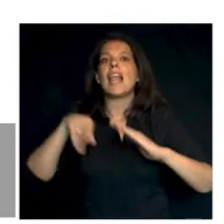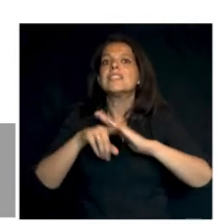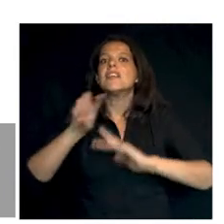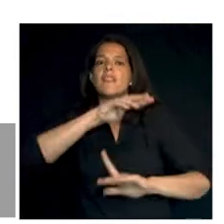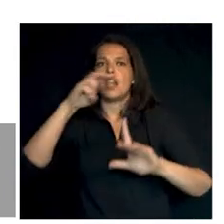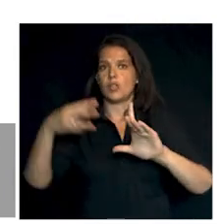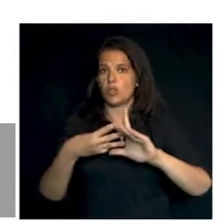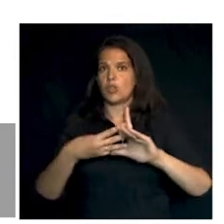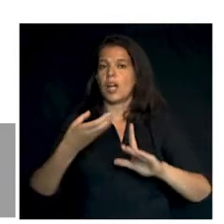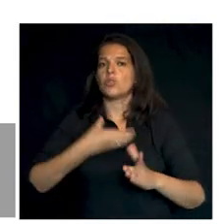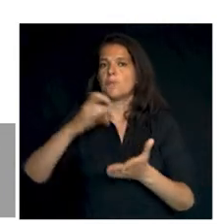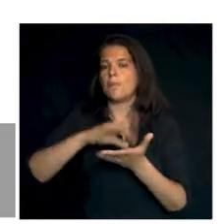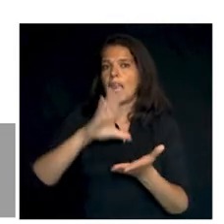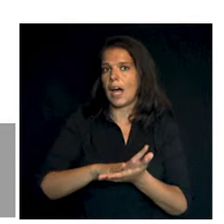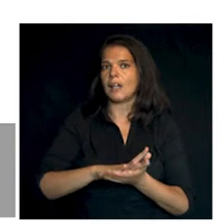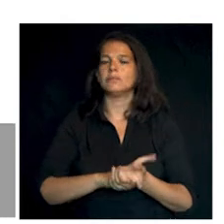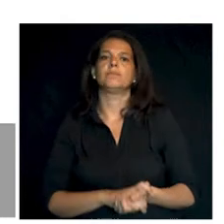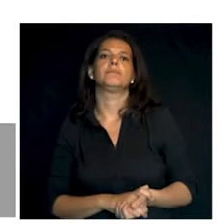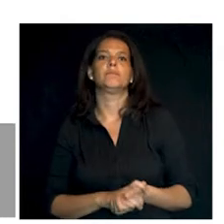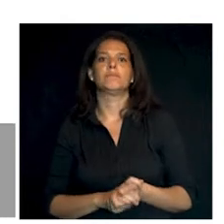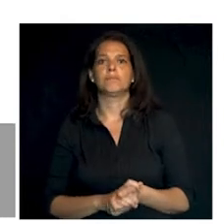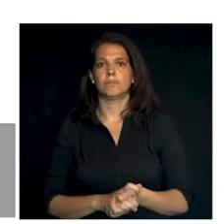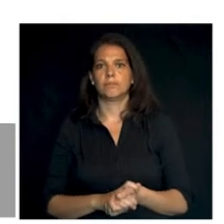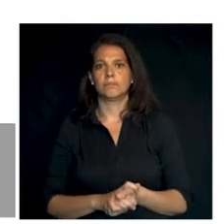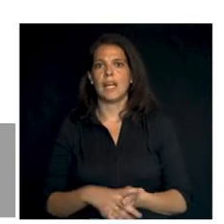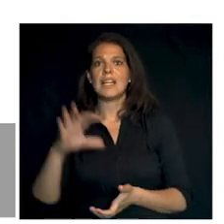a la sede electrónica del Ayuntamiento de Málaga.